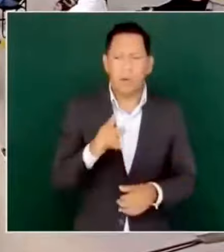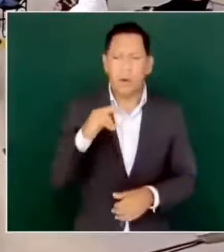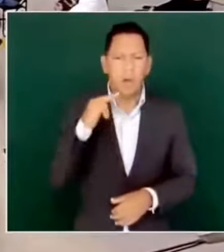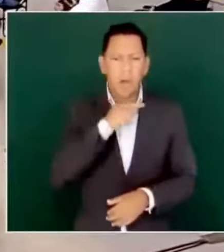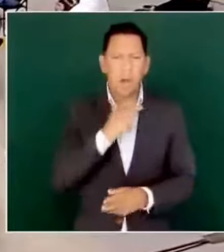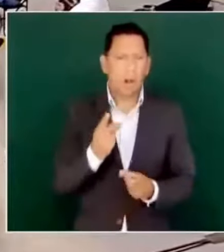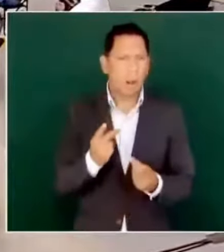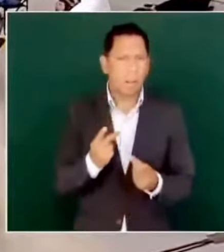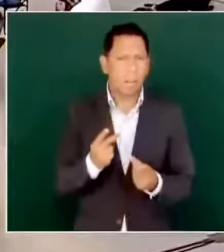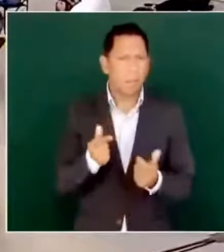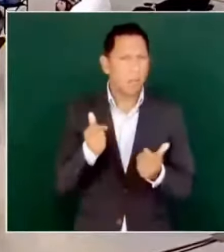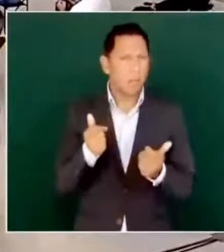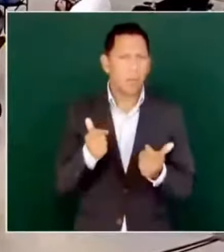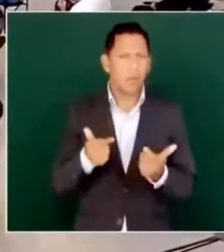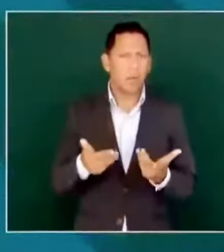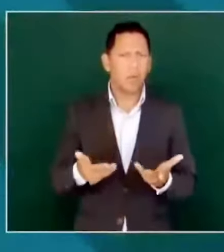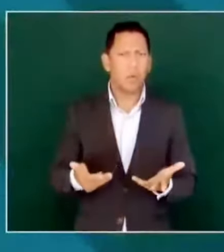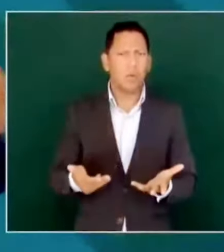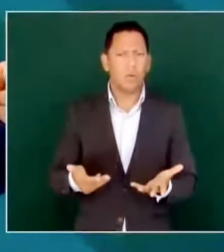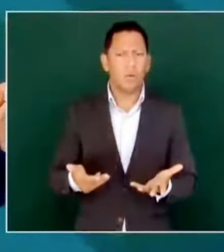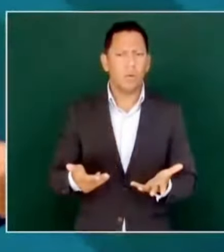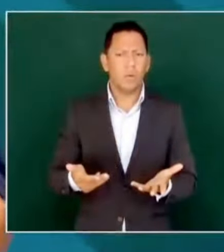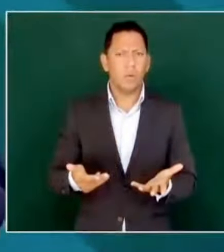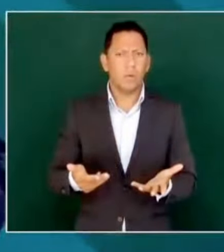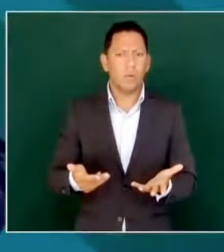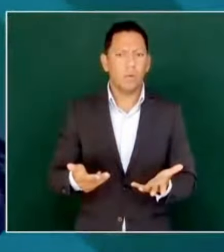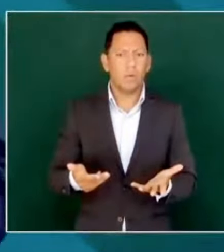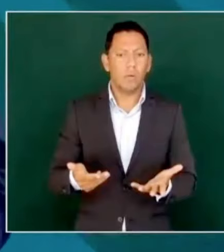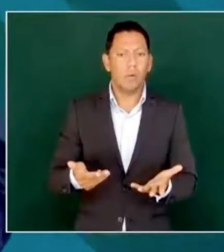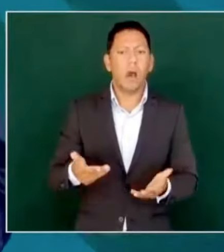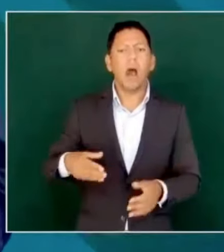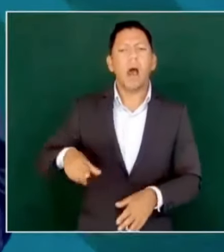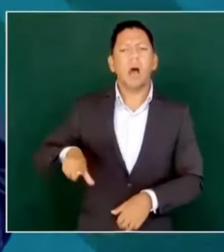nos culpan a nosotros.